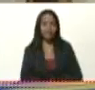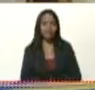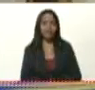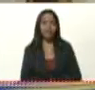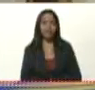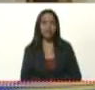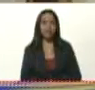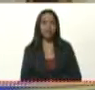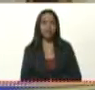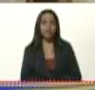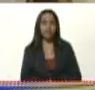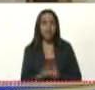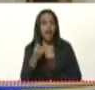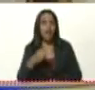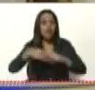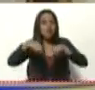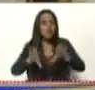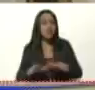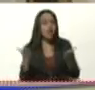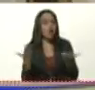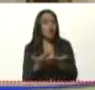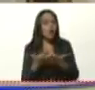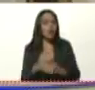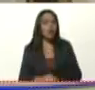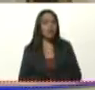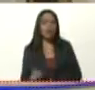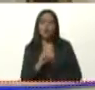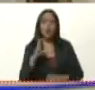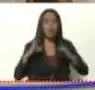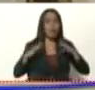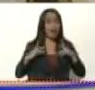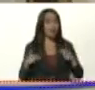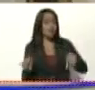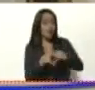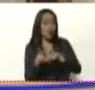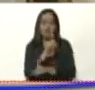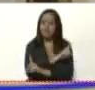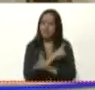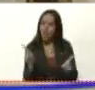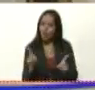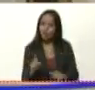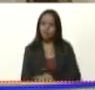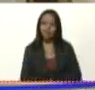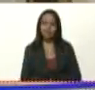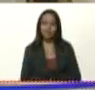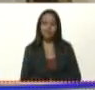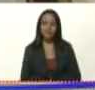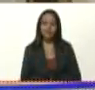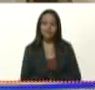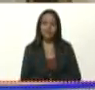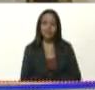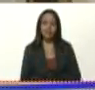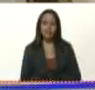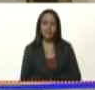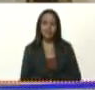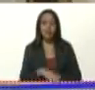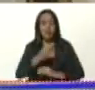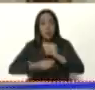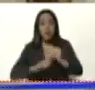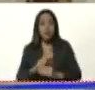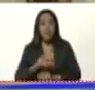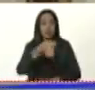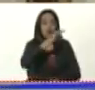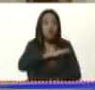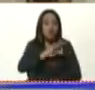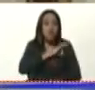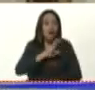Cuando estamos suspendiendo las clases, no son vacaciones que estamos dando. Es para que toda la sociedad